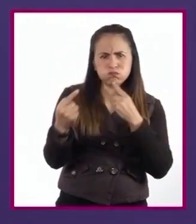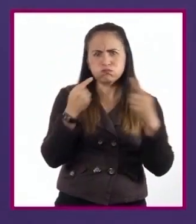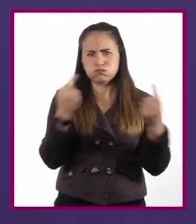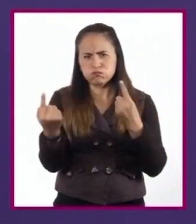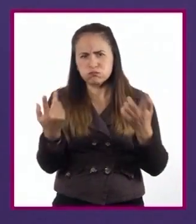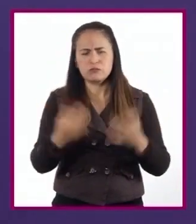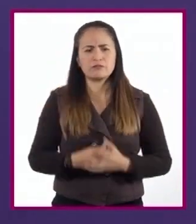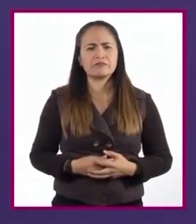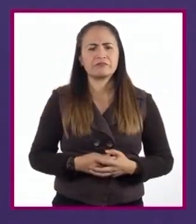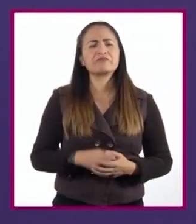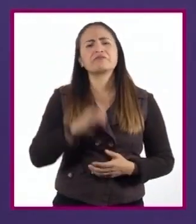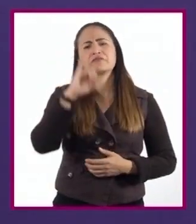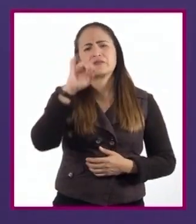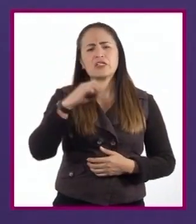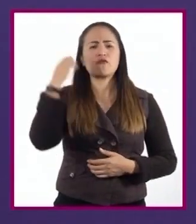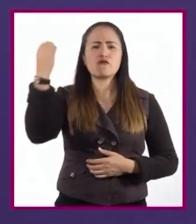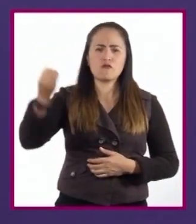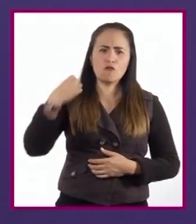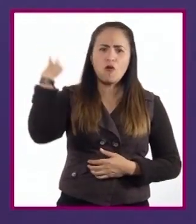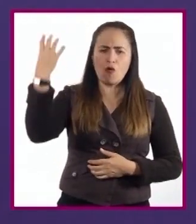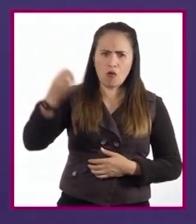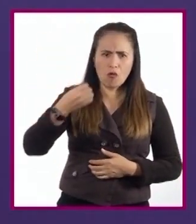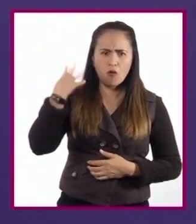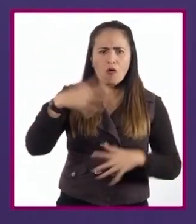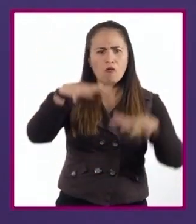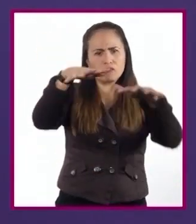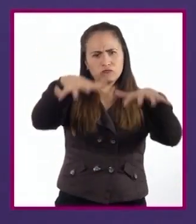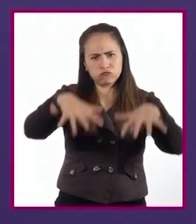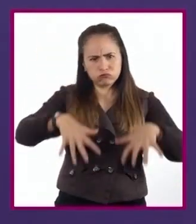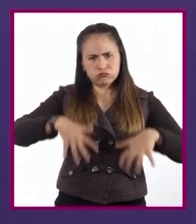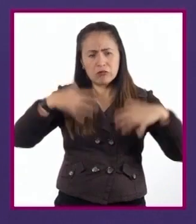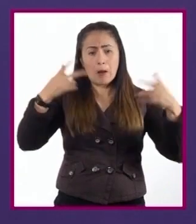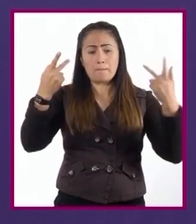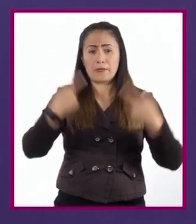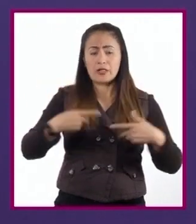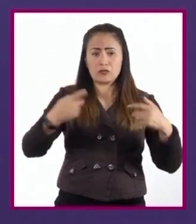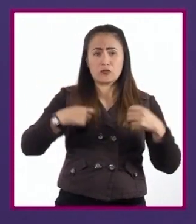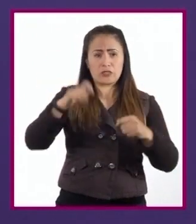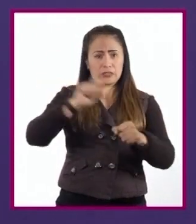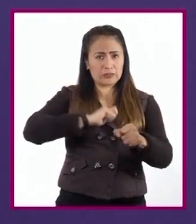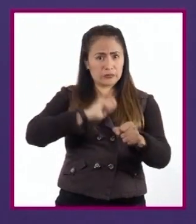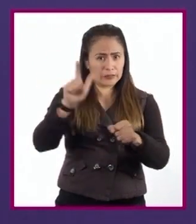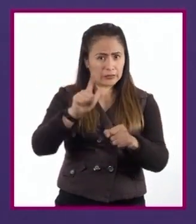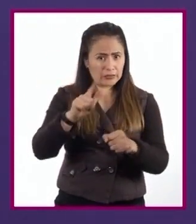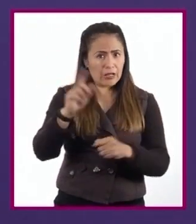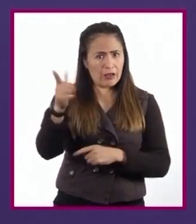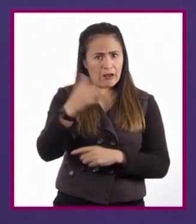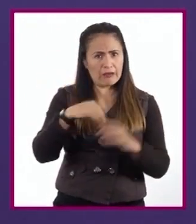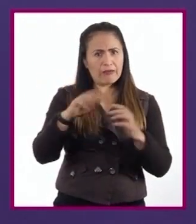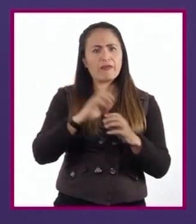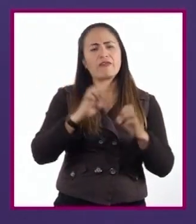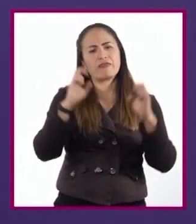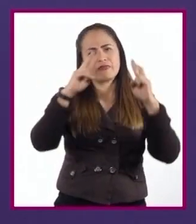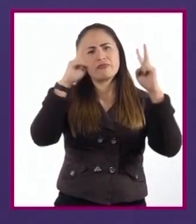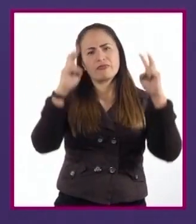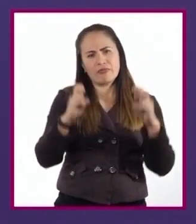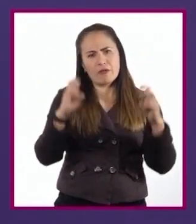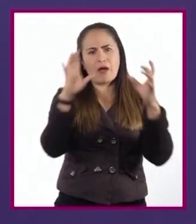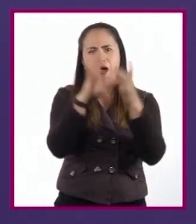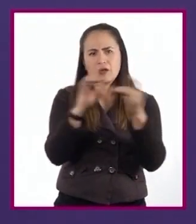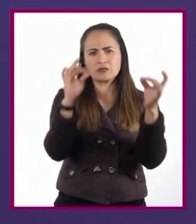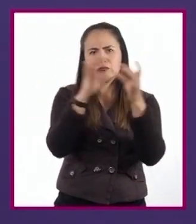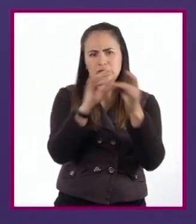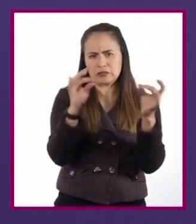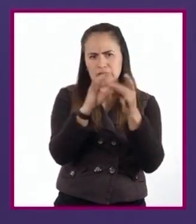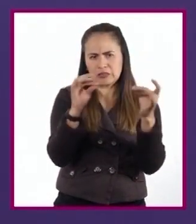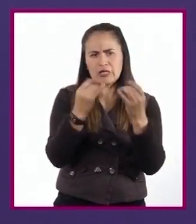Específicamente, es un foro público en el que se reúnen especialistas para tratar un determinado tema y, en efecto, debatir